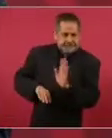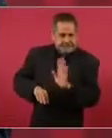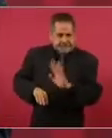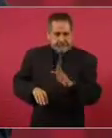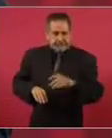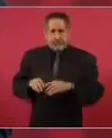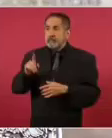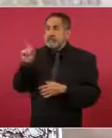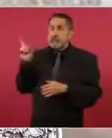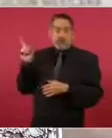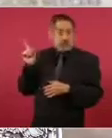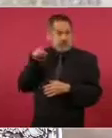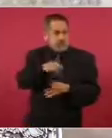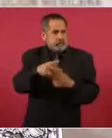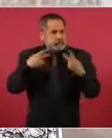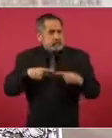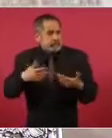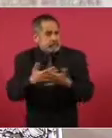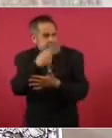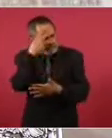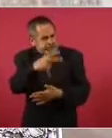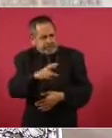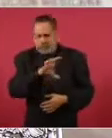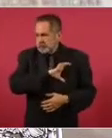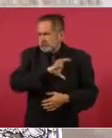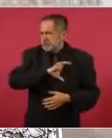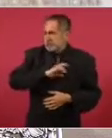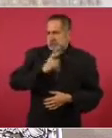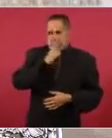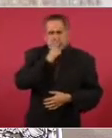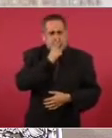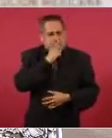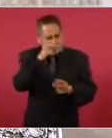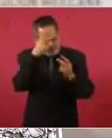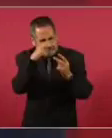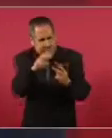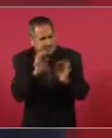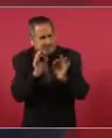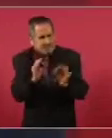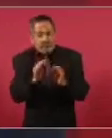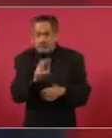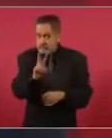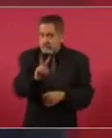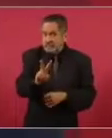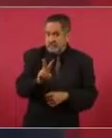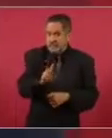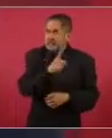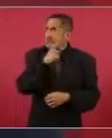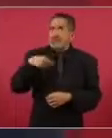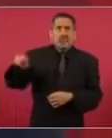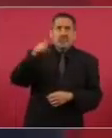quieren al pueblo de México, quieren a México, a nuestro país.